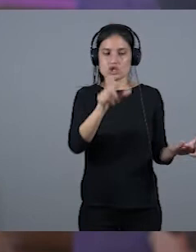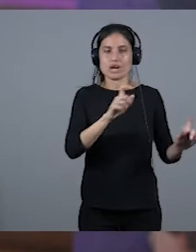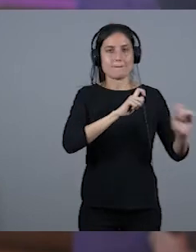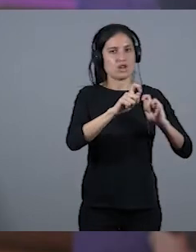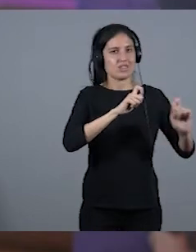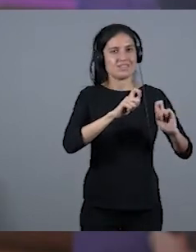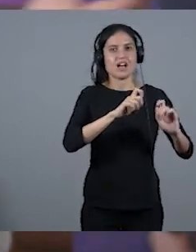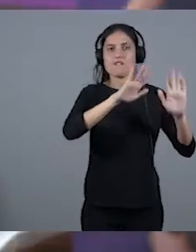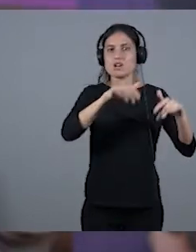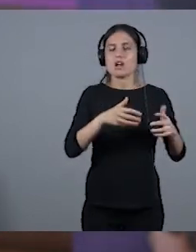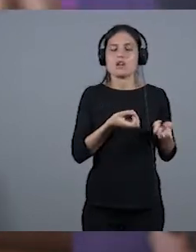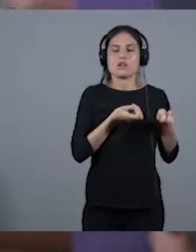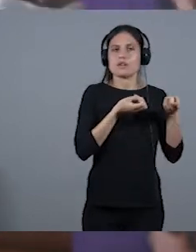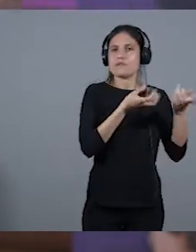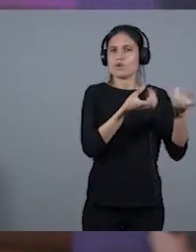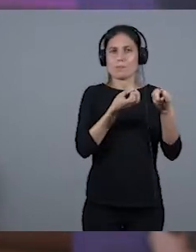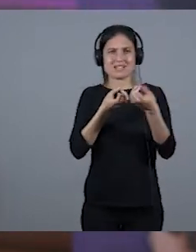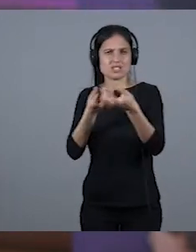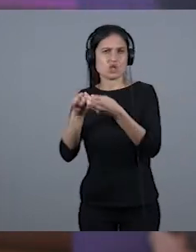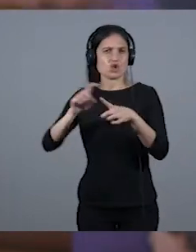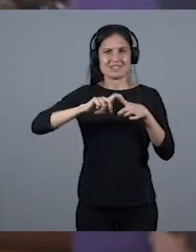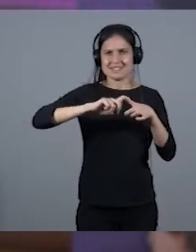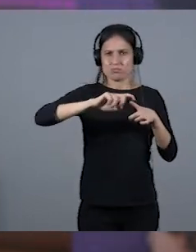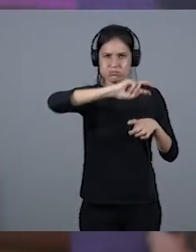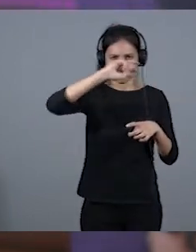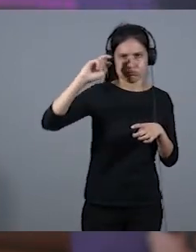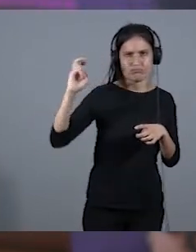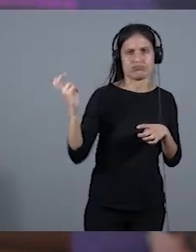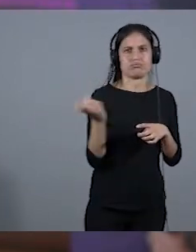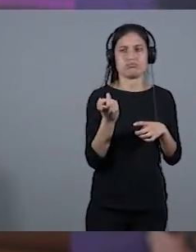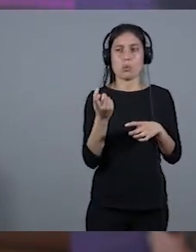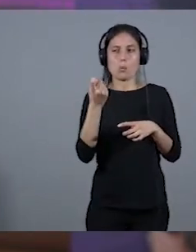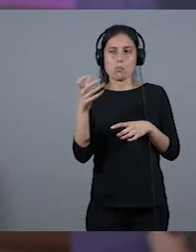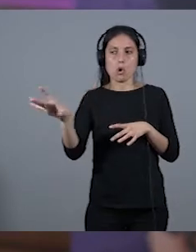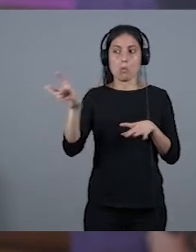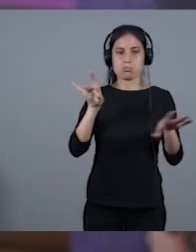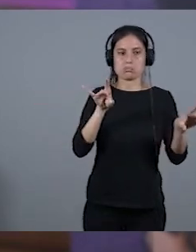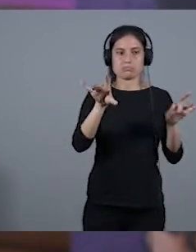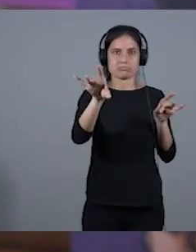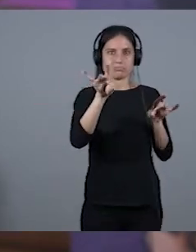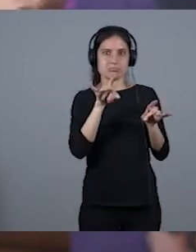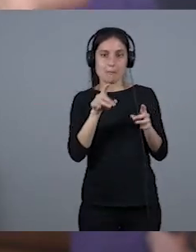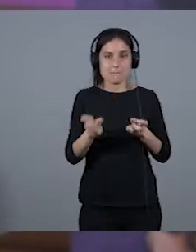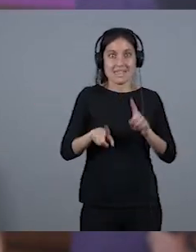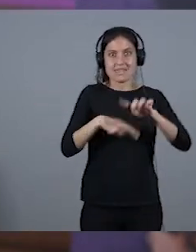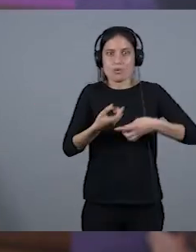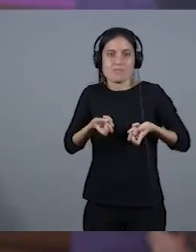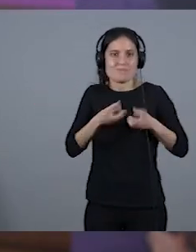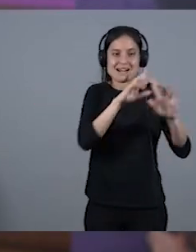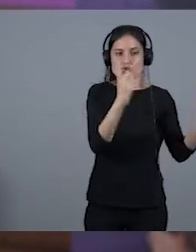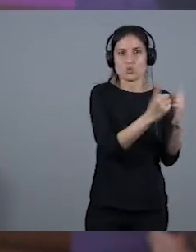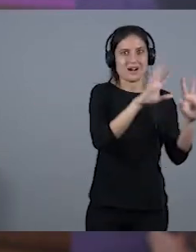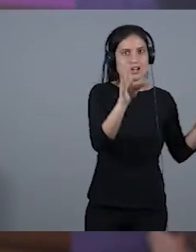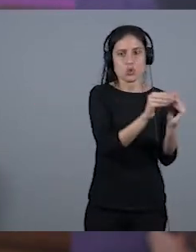cosas, hablamos de muchas y variadas cosas, cogemos un poquitito de aquí, de allí, porque no nos queda tiempo para más tampoco.